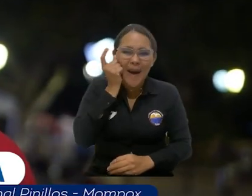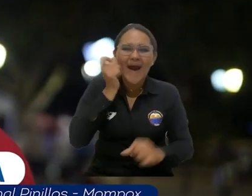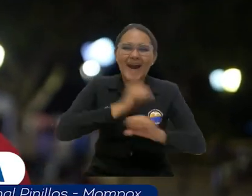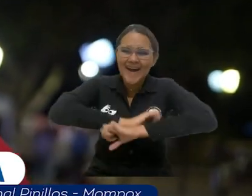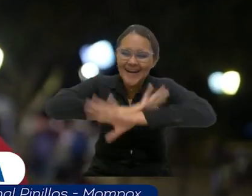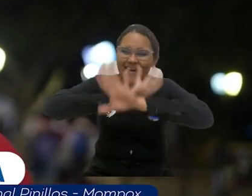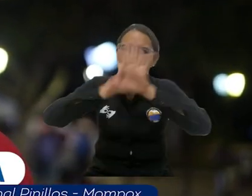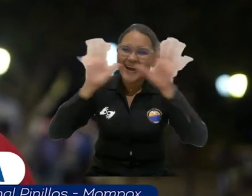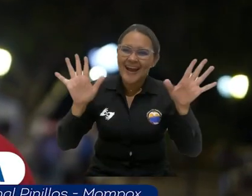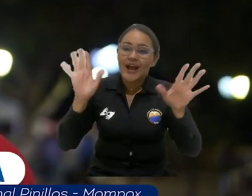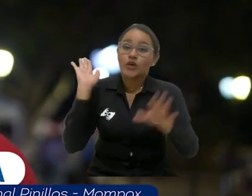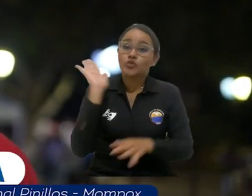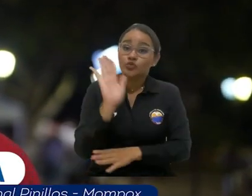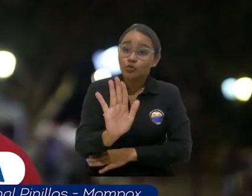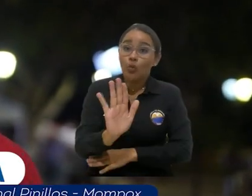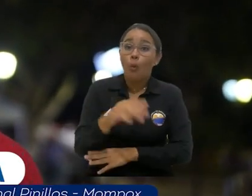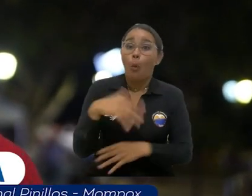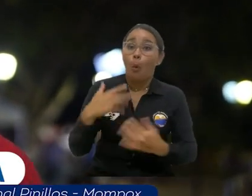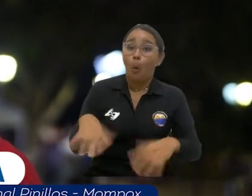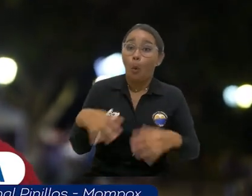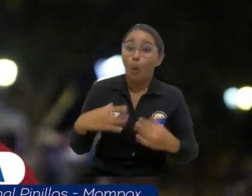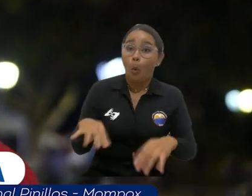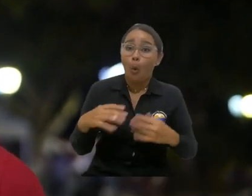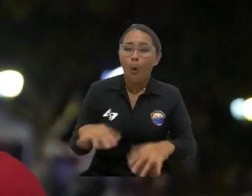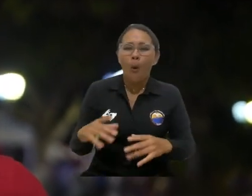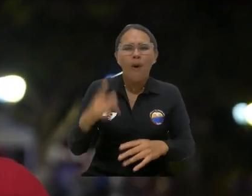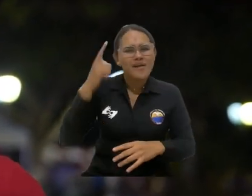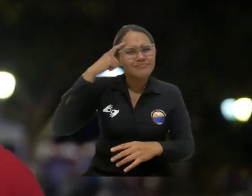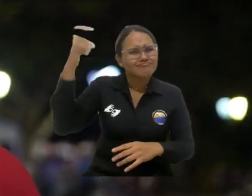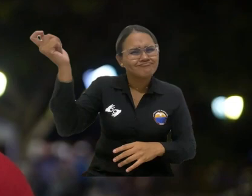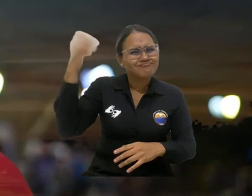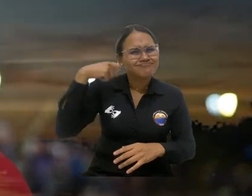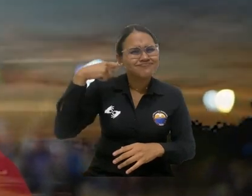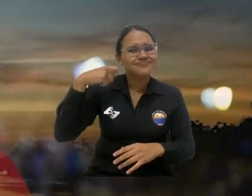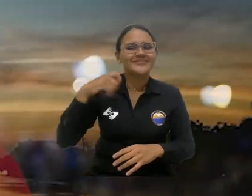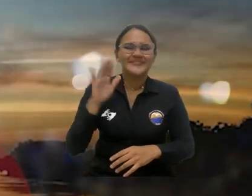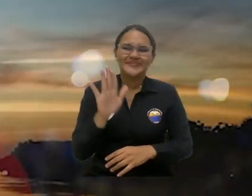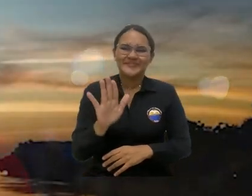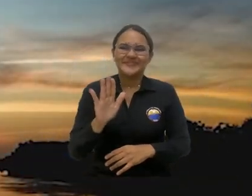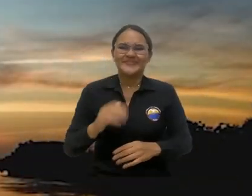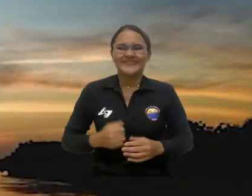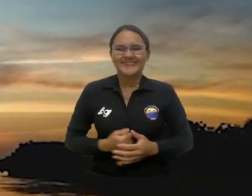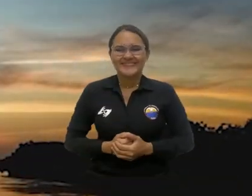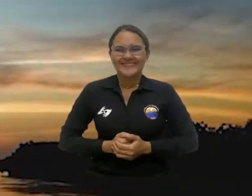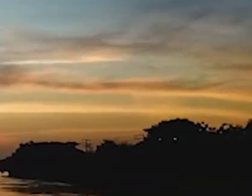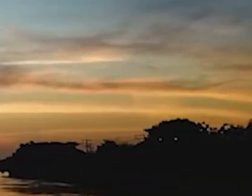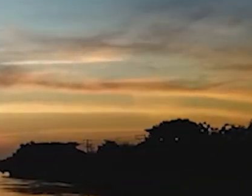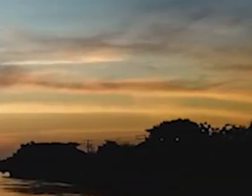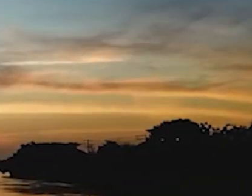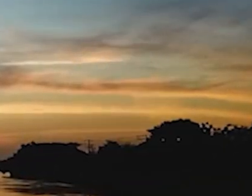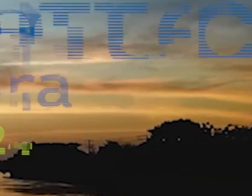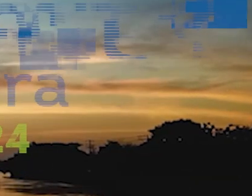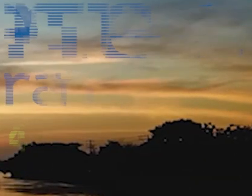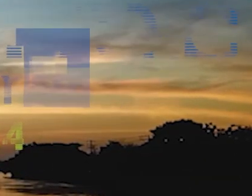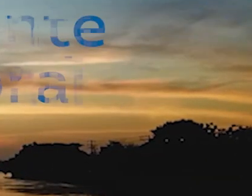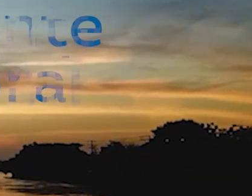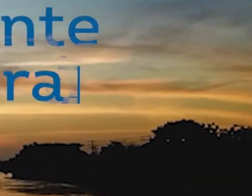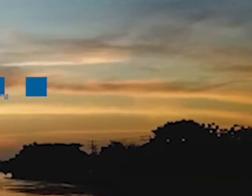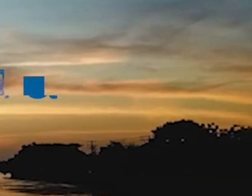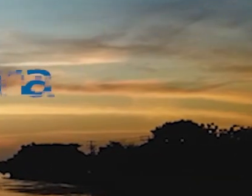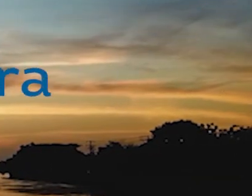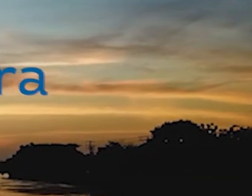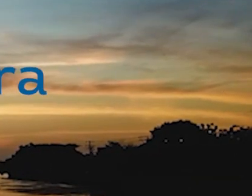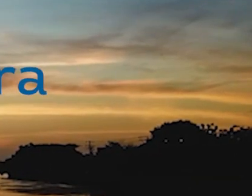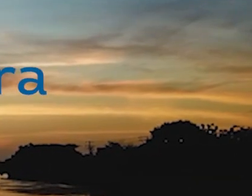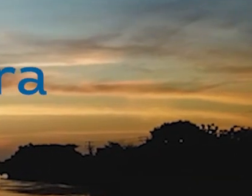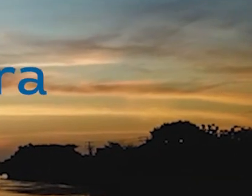entendemos que definitivamente tenemos una gran joya con nosotros. Universidad del Magdalena,